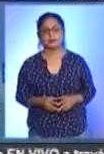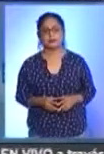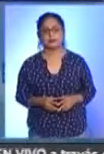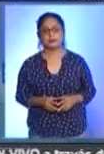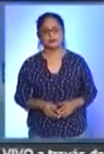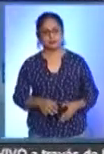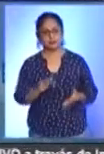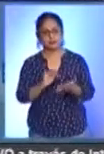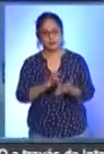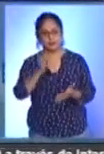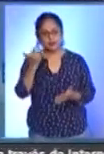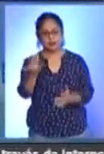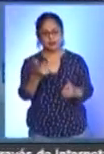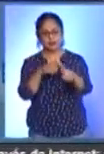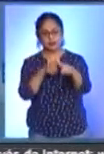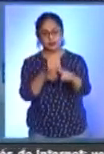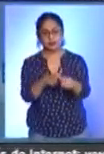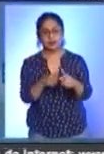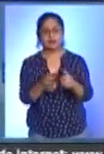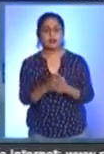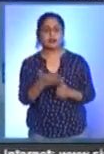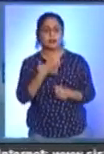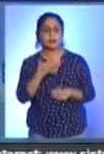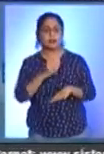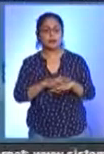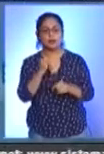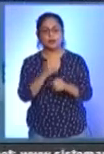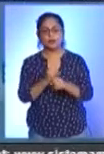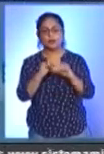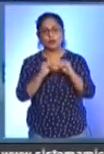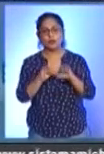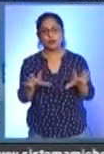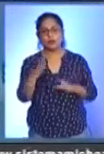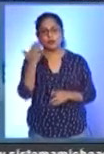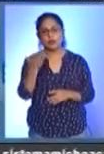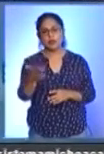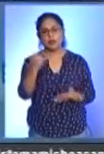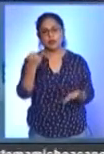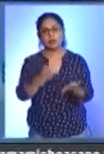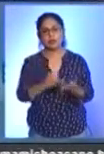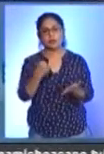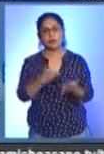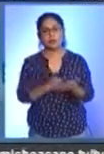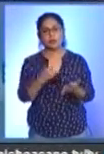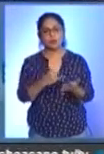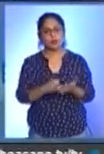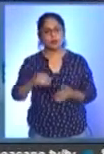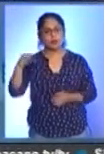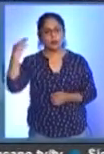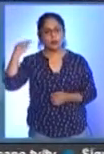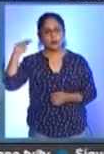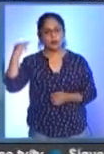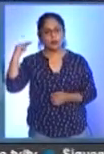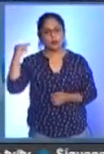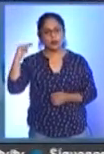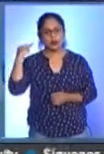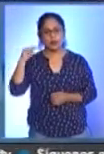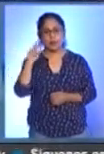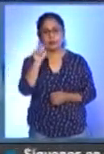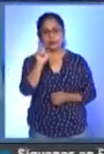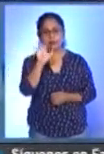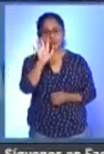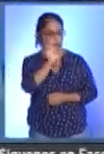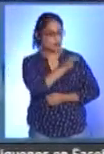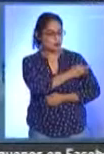Gracias por continuar con nosotros. Tenemos más información. Solicita el Ayuntamiento de Morelia 25 mil dosis de